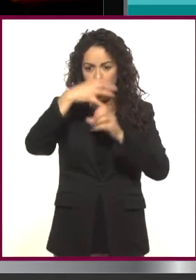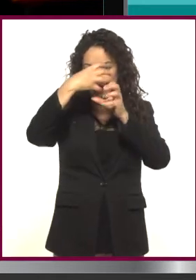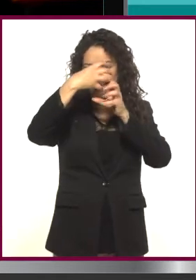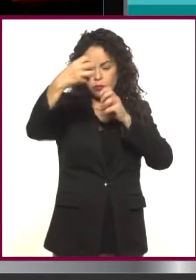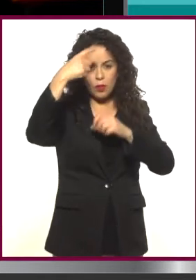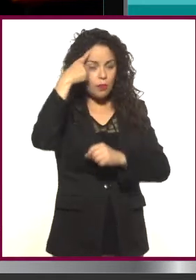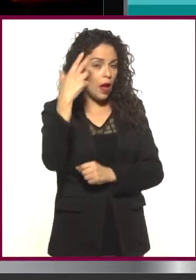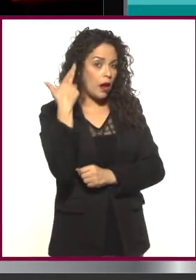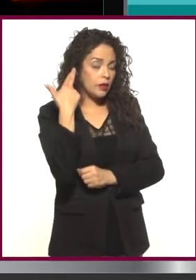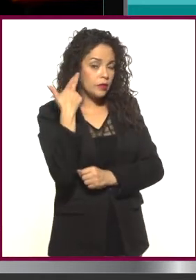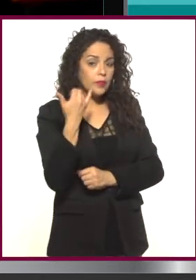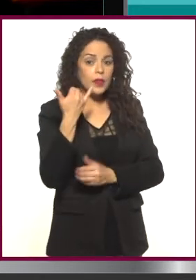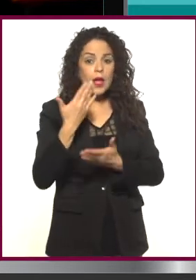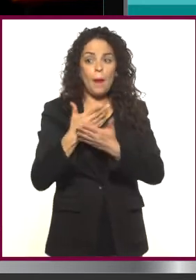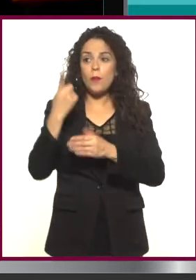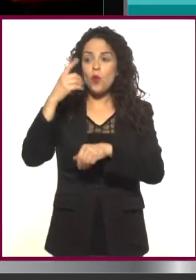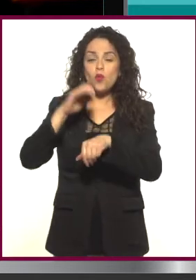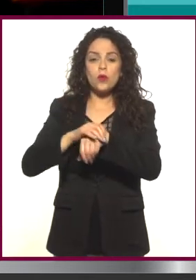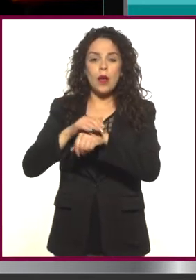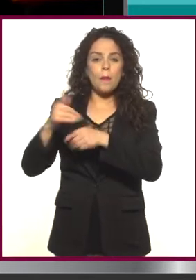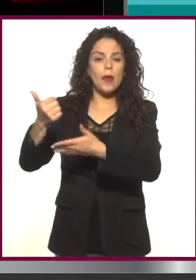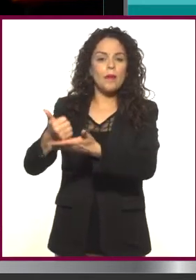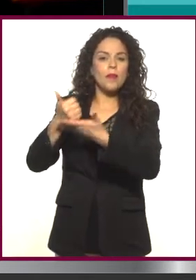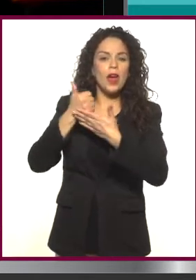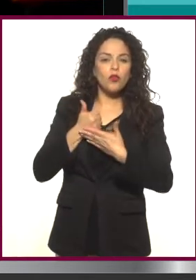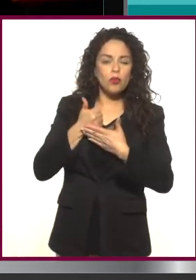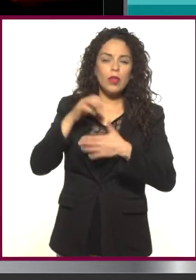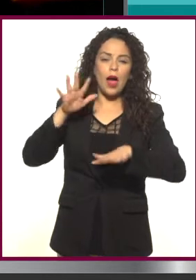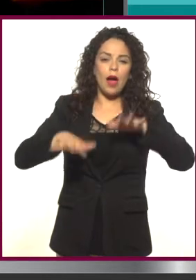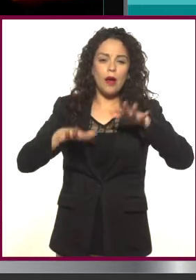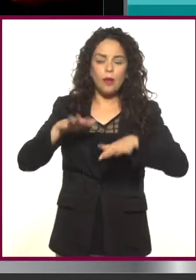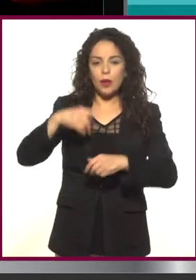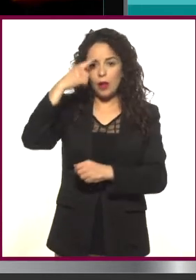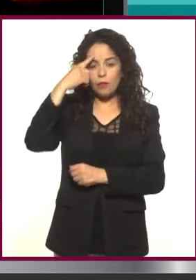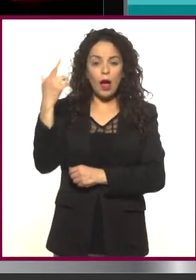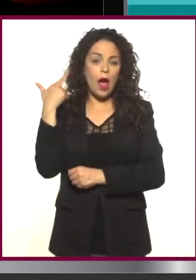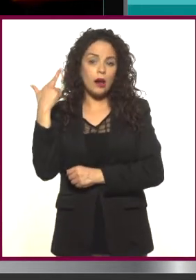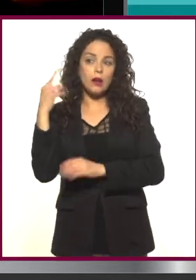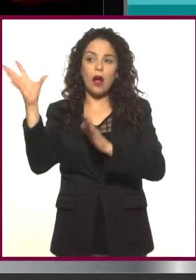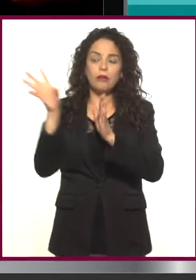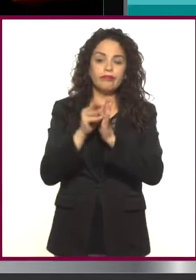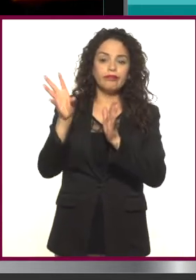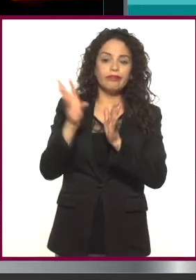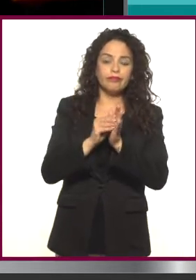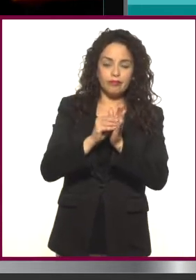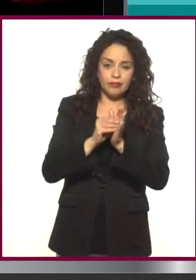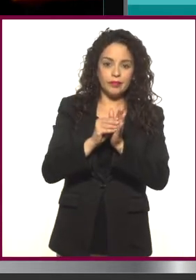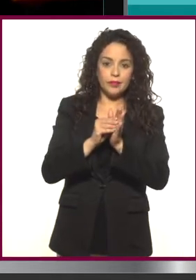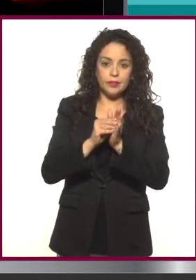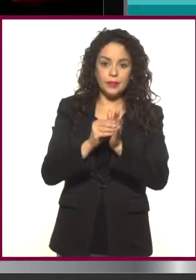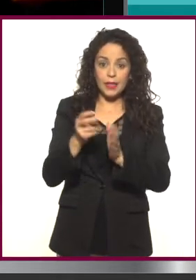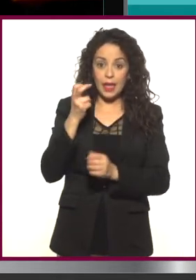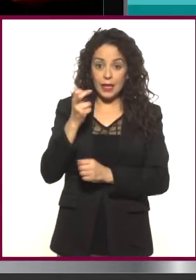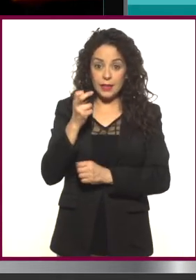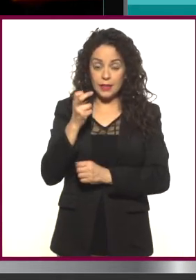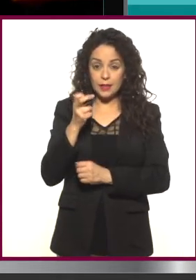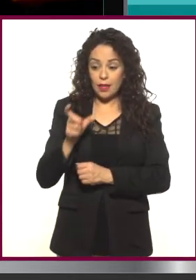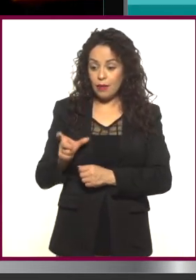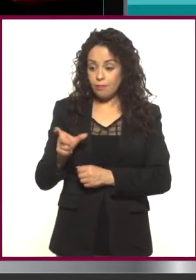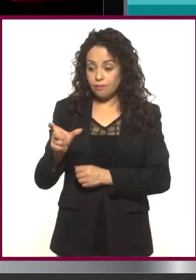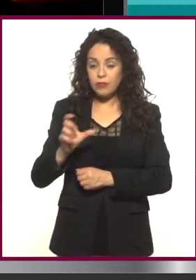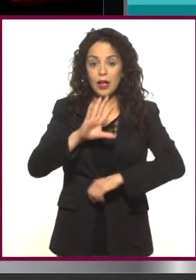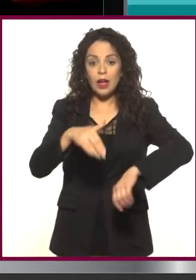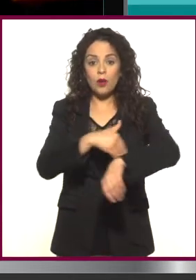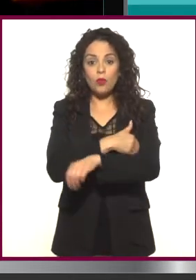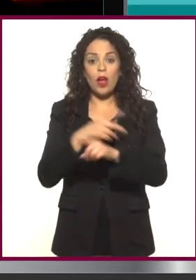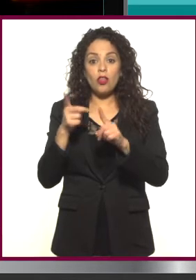cámara y aparte tenía un amigo que de repente me ayudaba a grabar audio. Y estos cassettes los guardábamos en